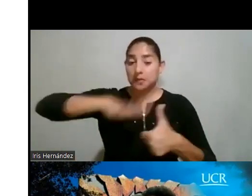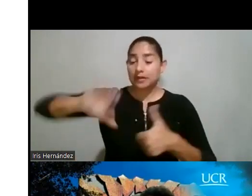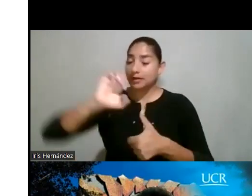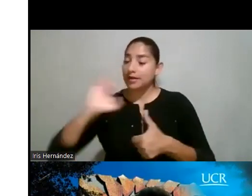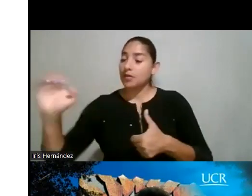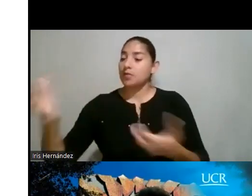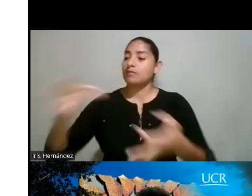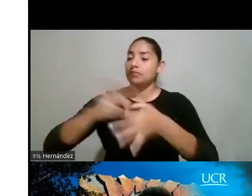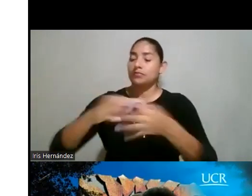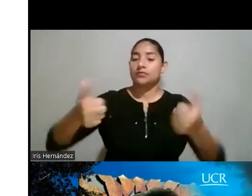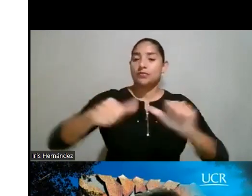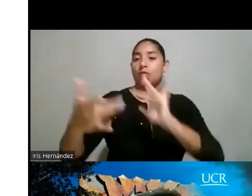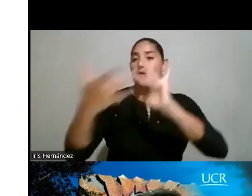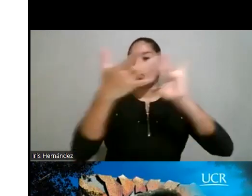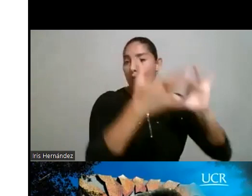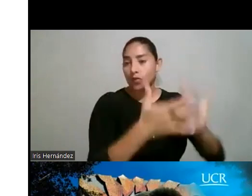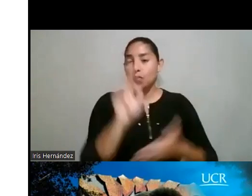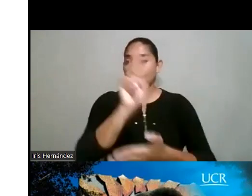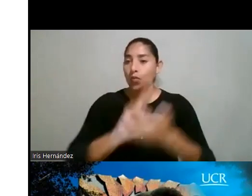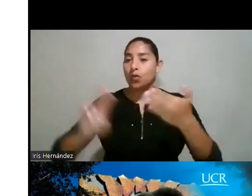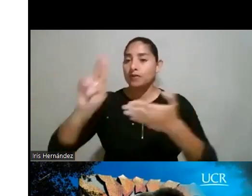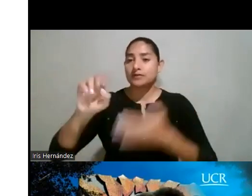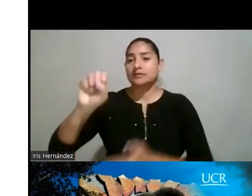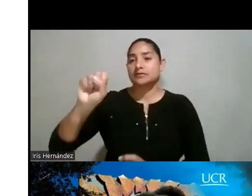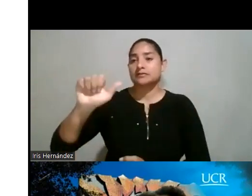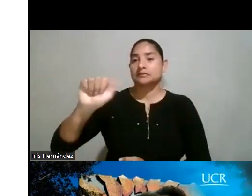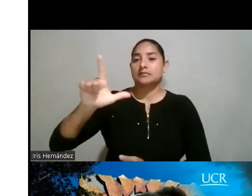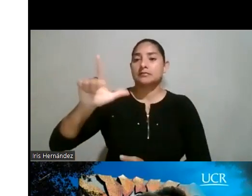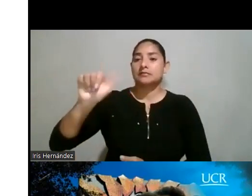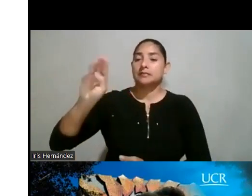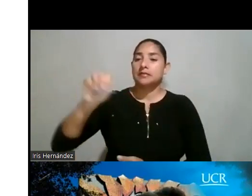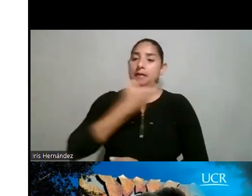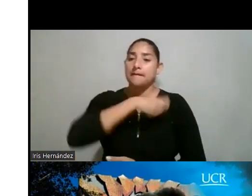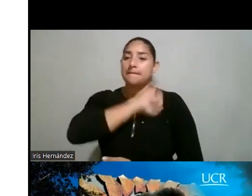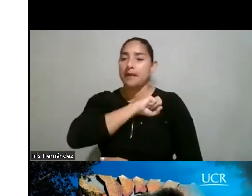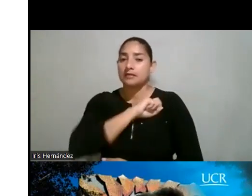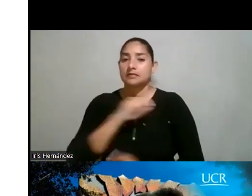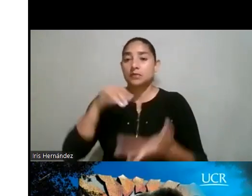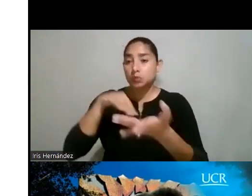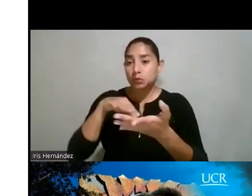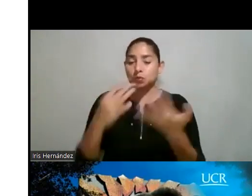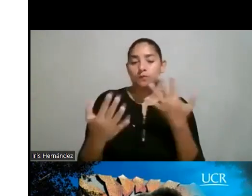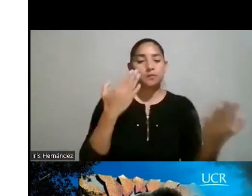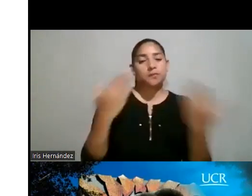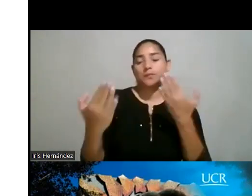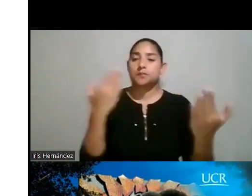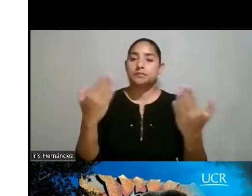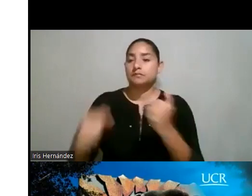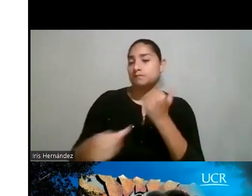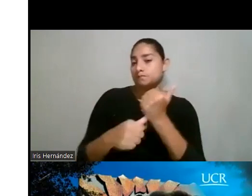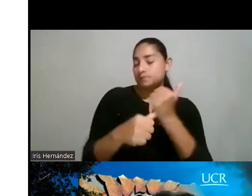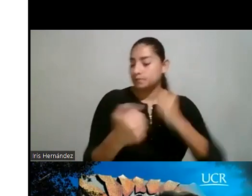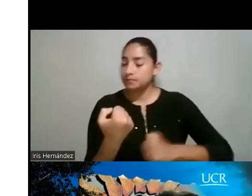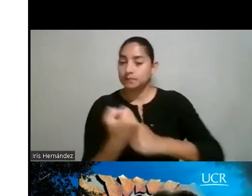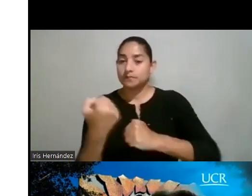y está coordinado por la Universidad de Salamanca, en España. Es un estudio comparativo y colaborativo que